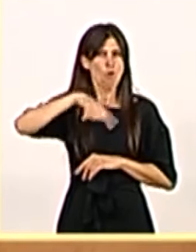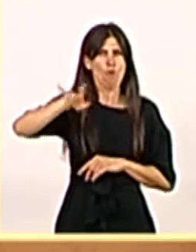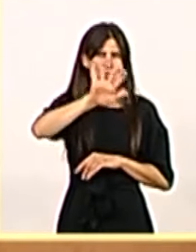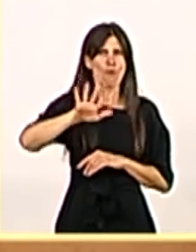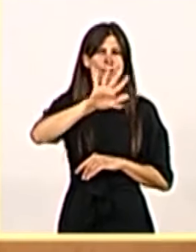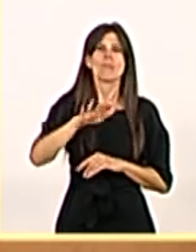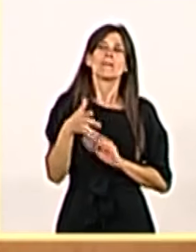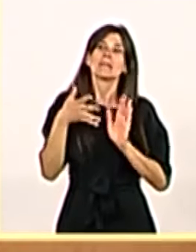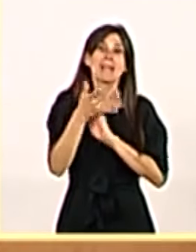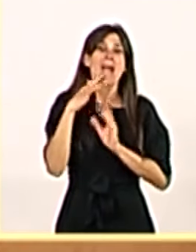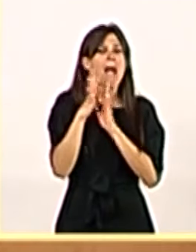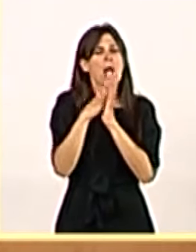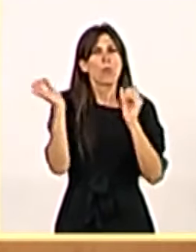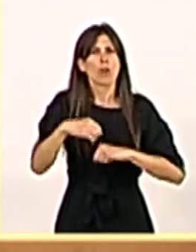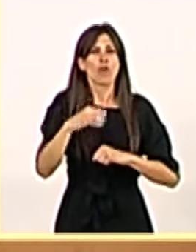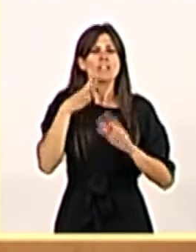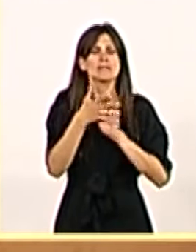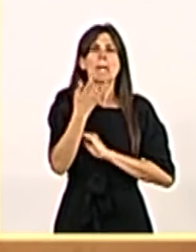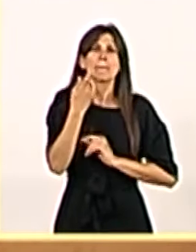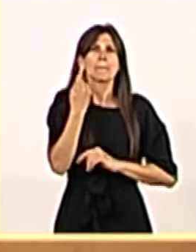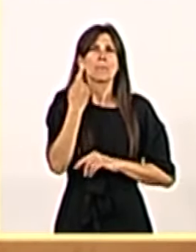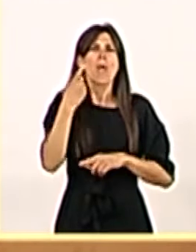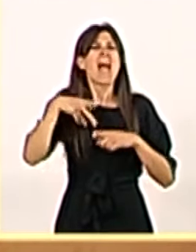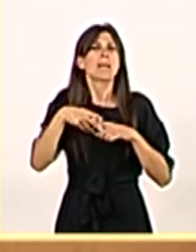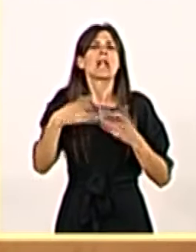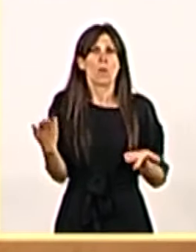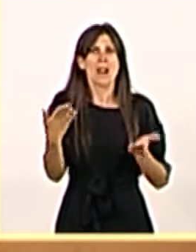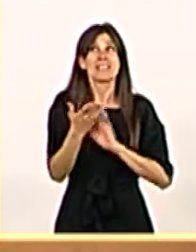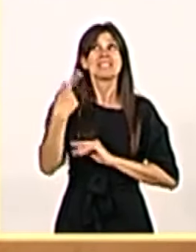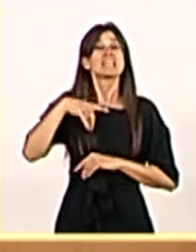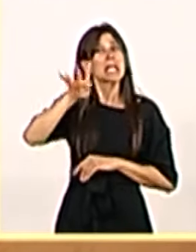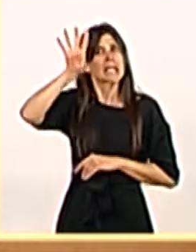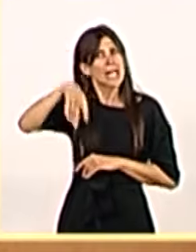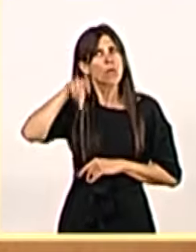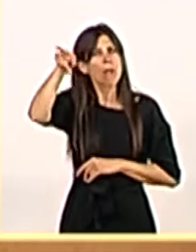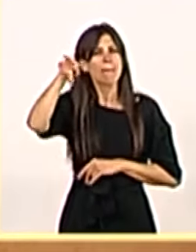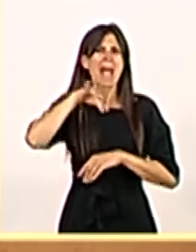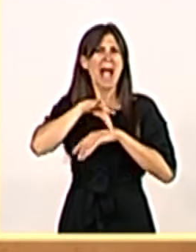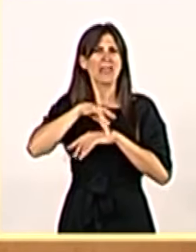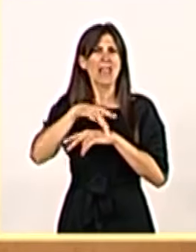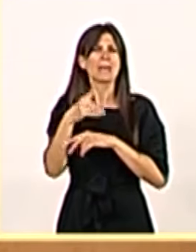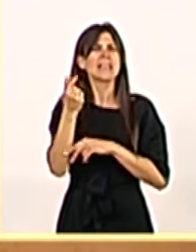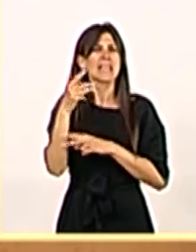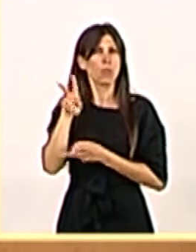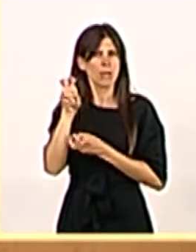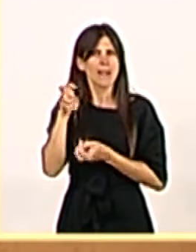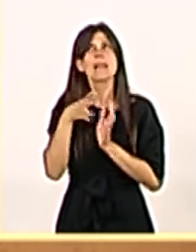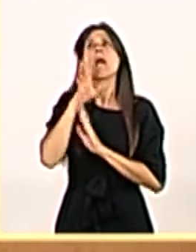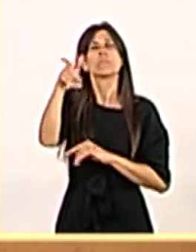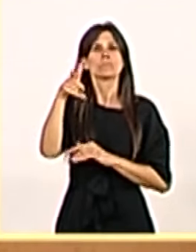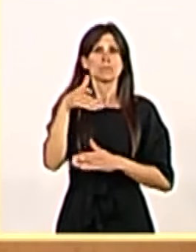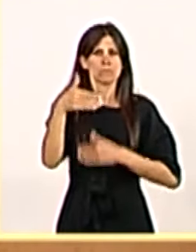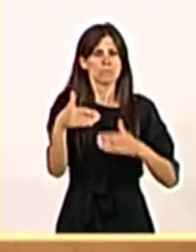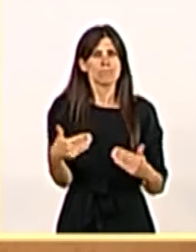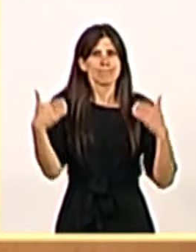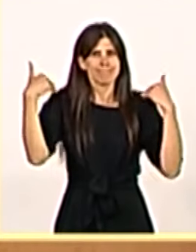Agencia Tributaria de Cataluña, que asumiría de forma progresiva las funciones de aplicación de los tributos que se generan en